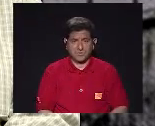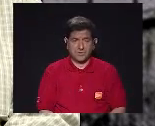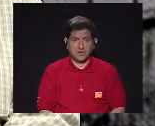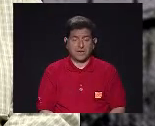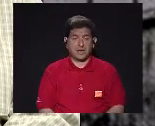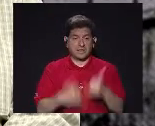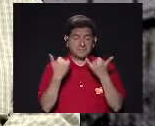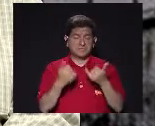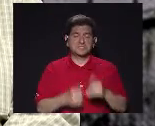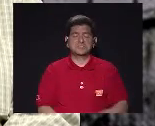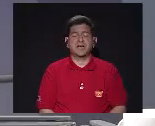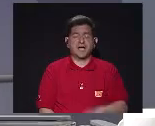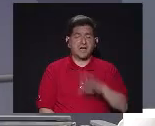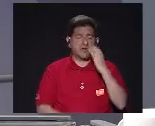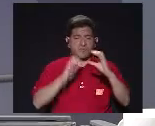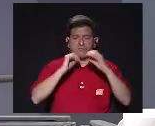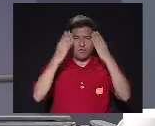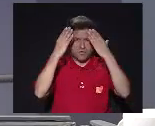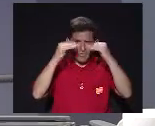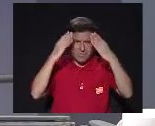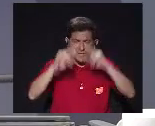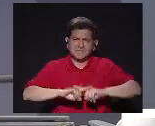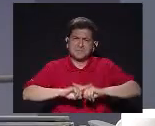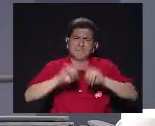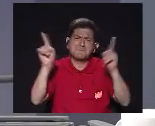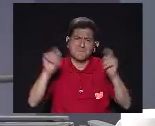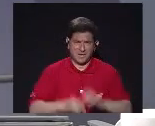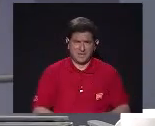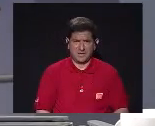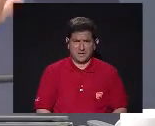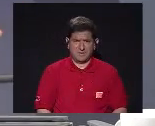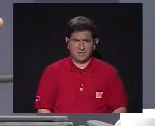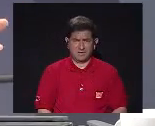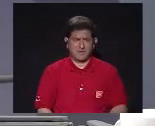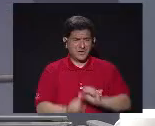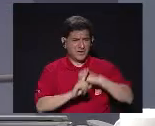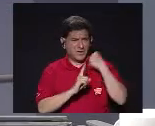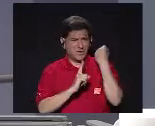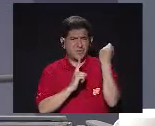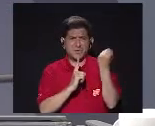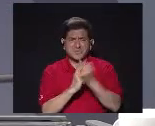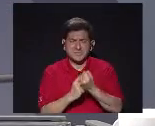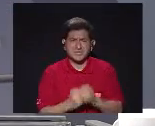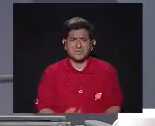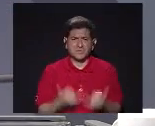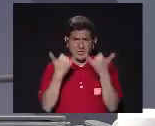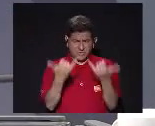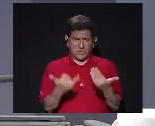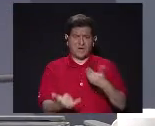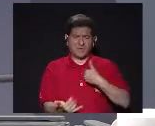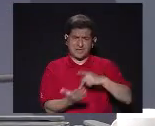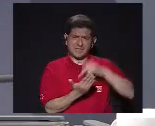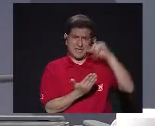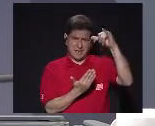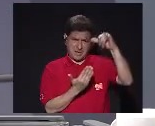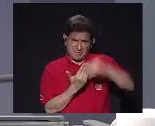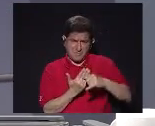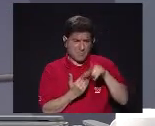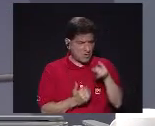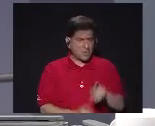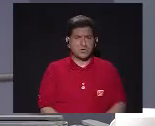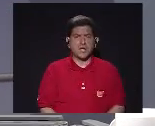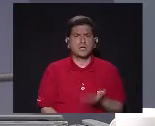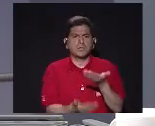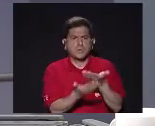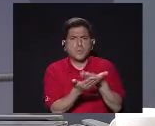los medios Han informado bastante Pero ¿Cuál Ante qué situación Es que estamos presentando Un proyecto como este Que